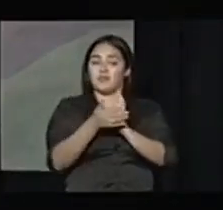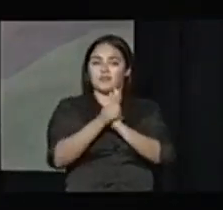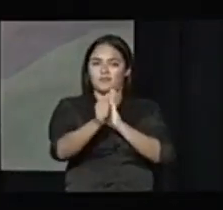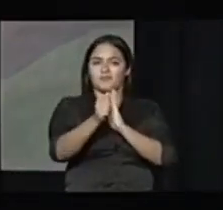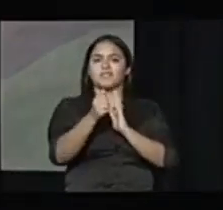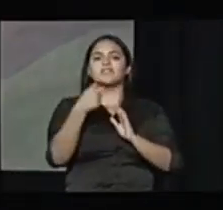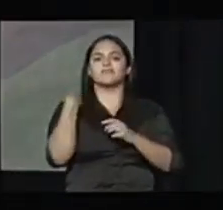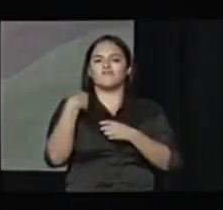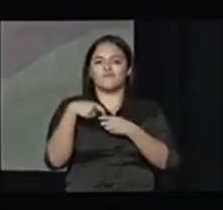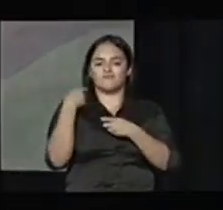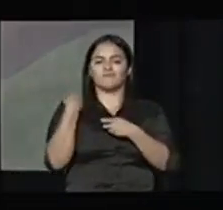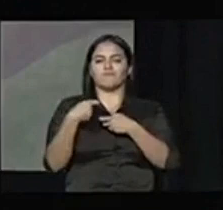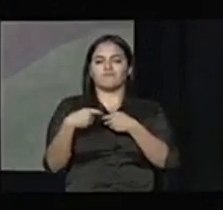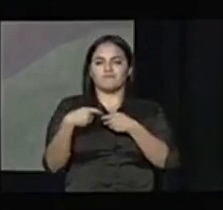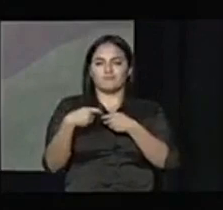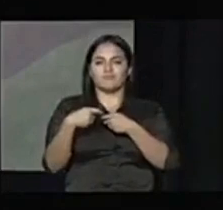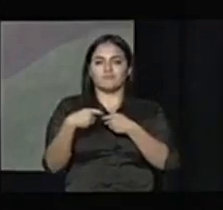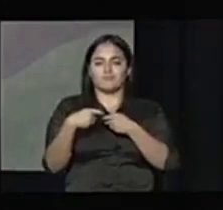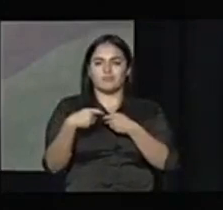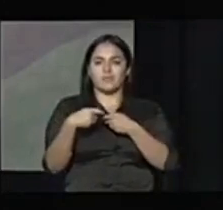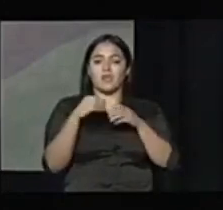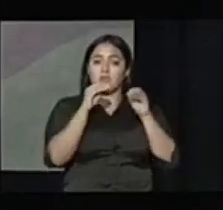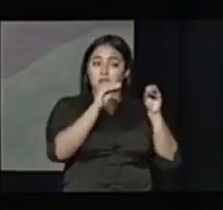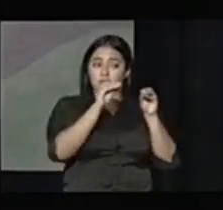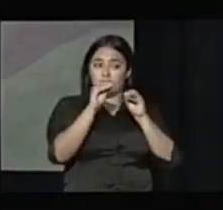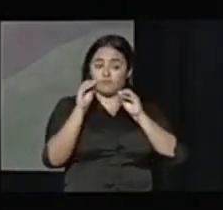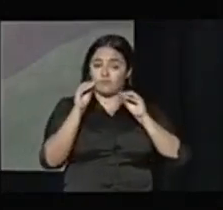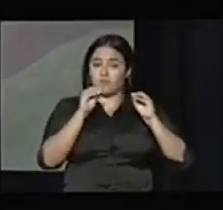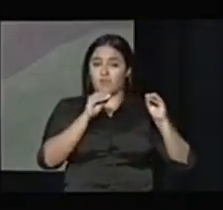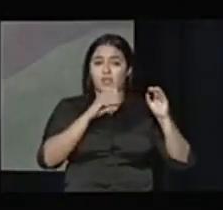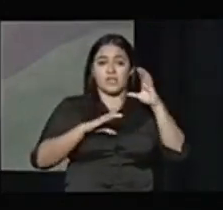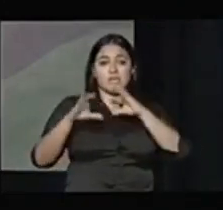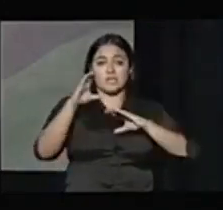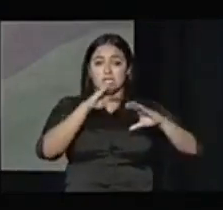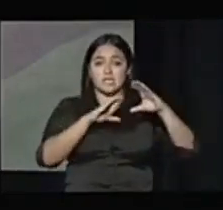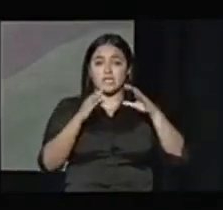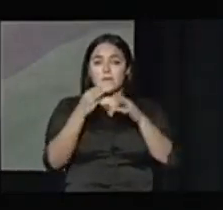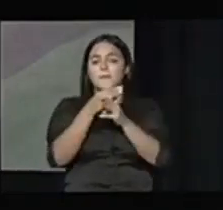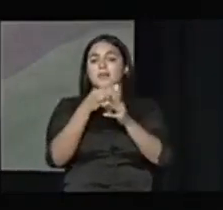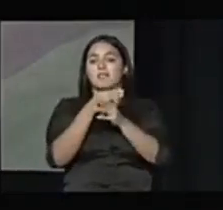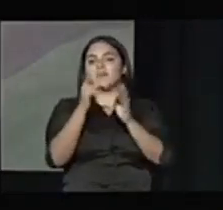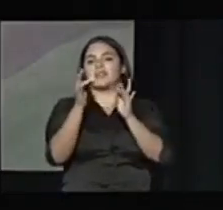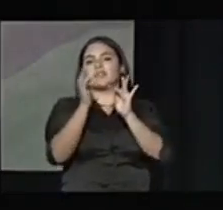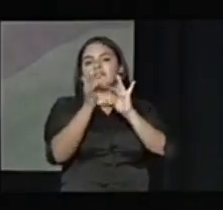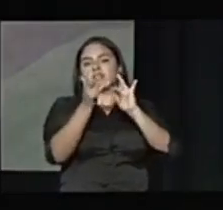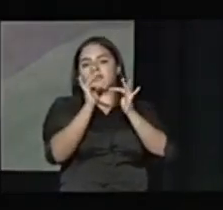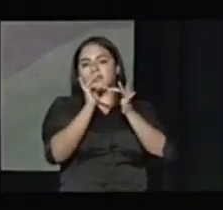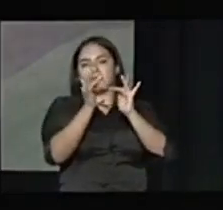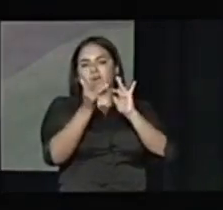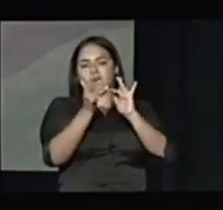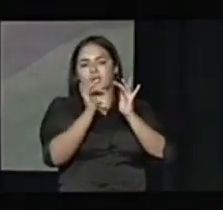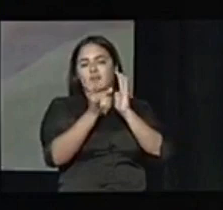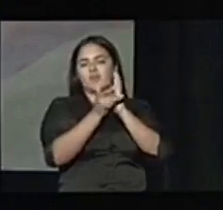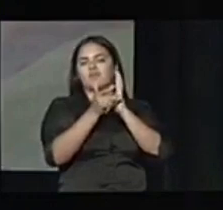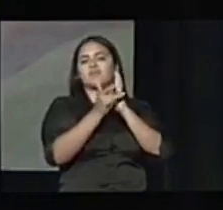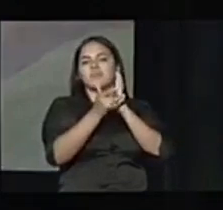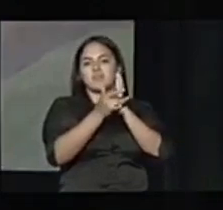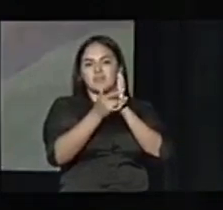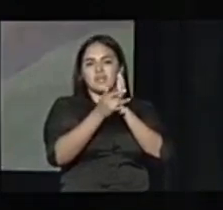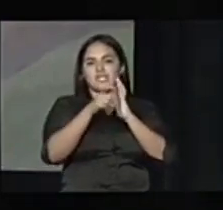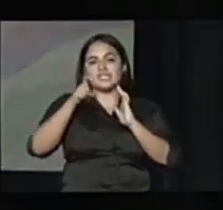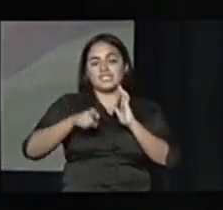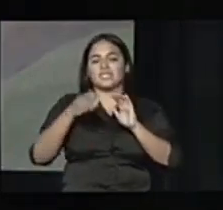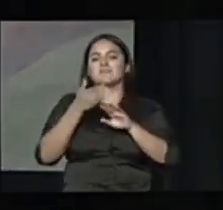la enseñanza de ciencias matemáticas y tecnología tiene que mejorar porque el enfoque tiene que ser la calidad de la